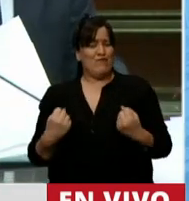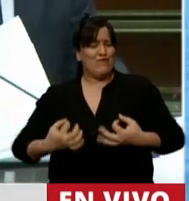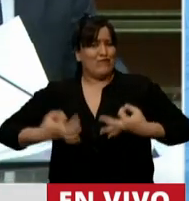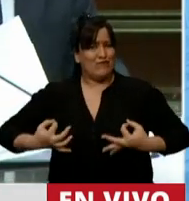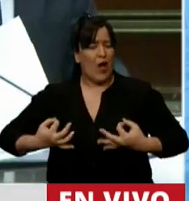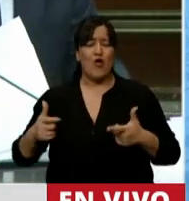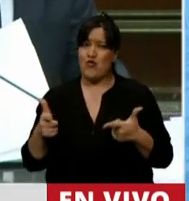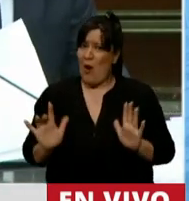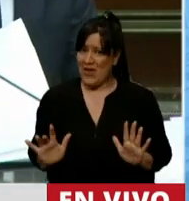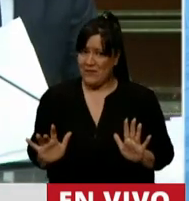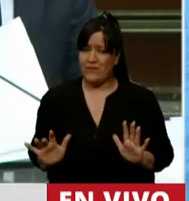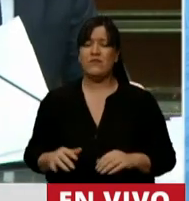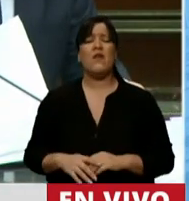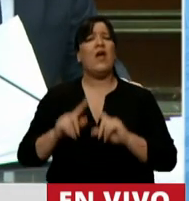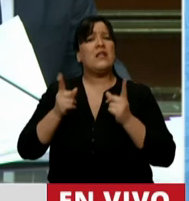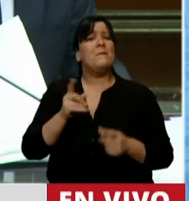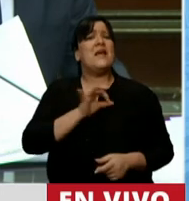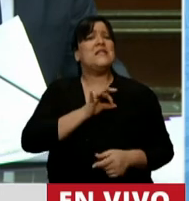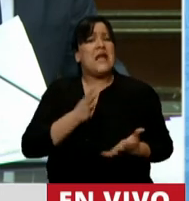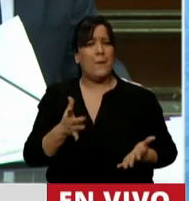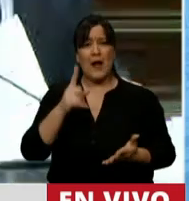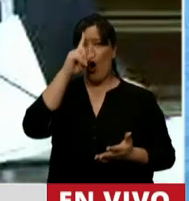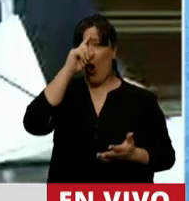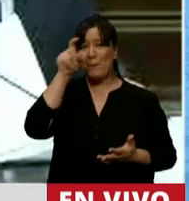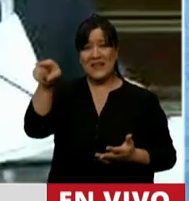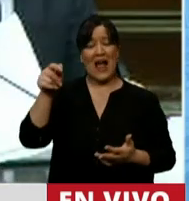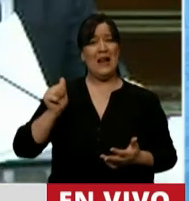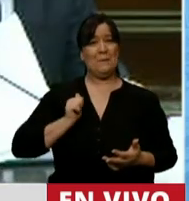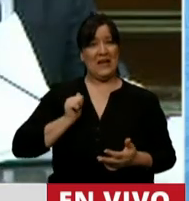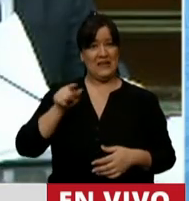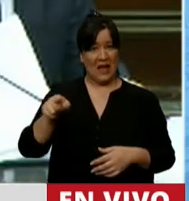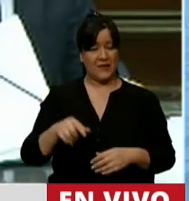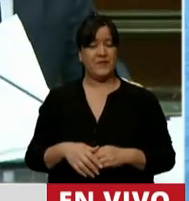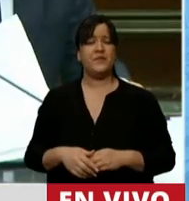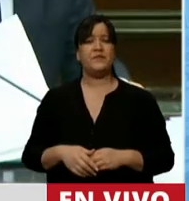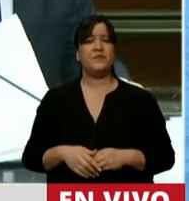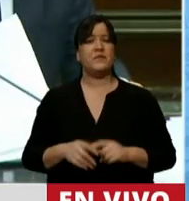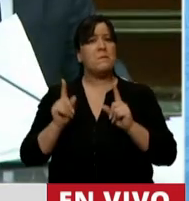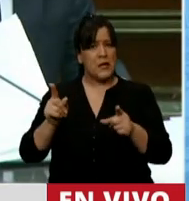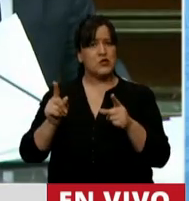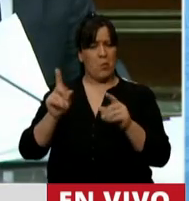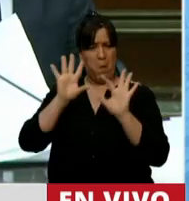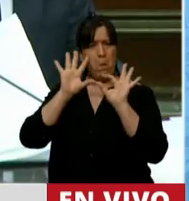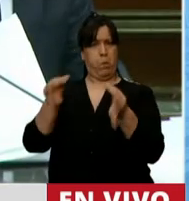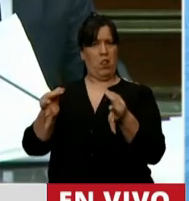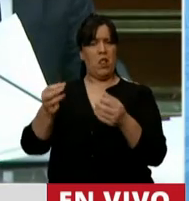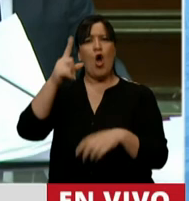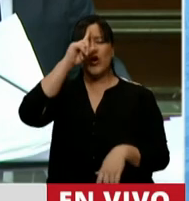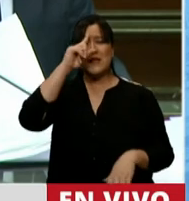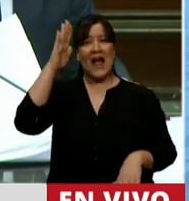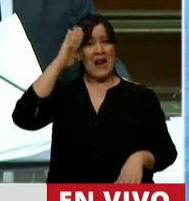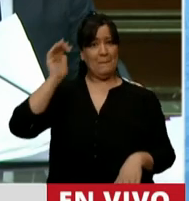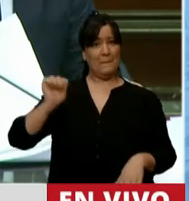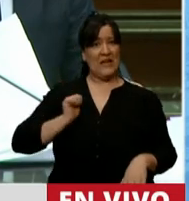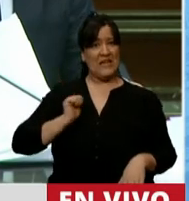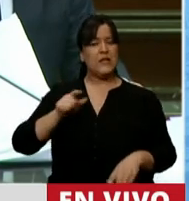también saber si los hospitales militares que han demostrado una gran capacidad en